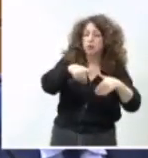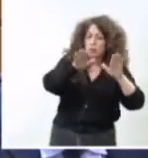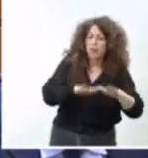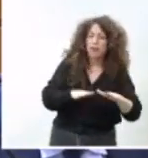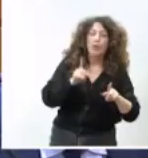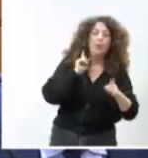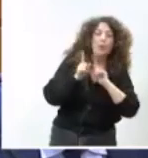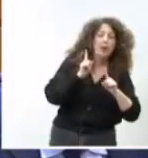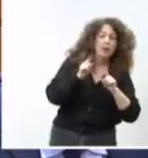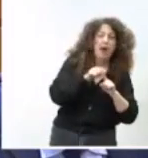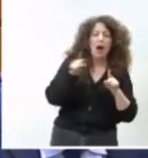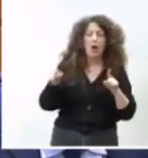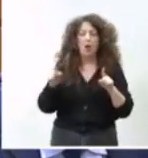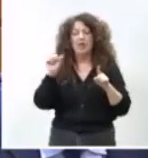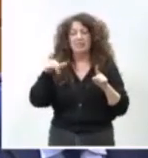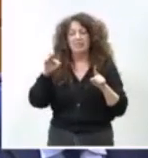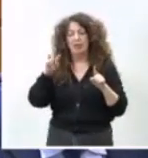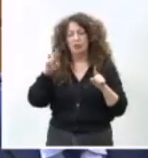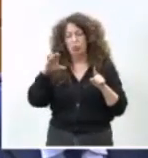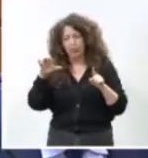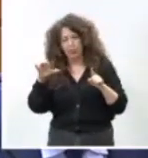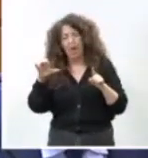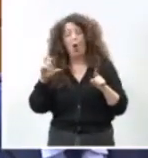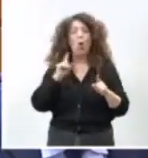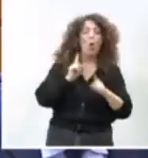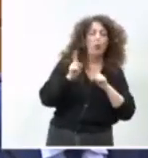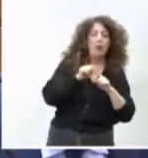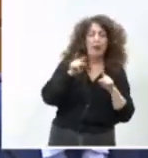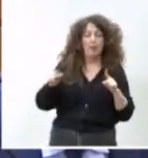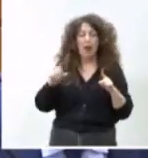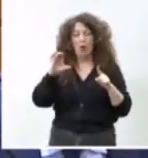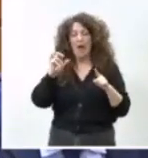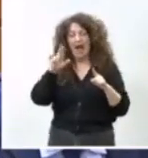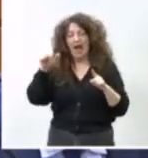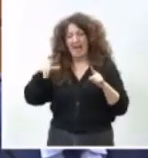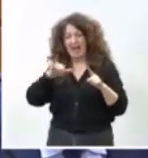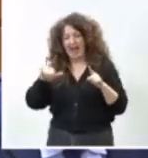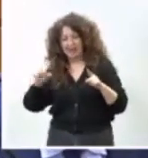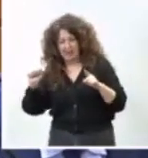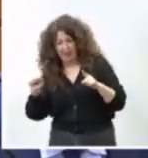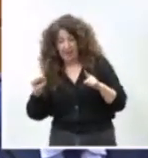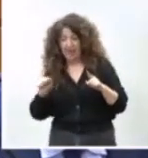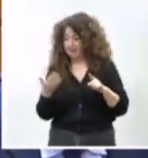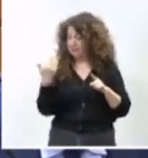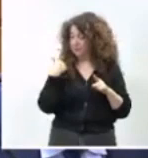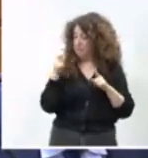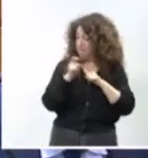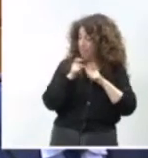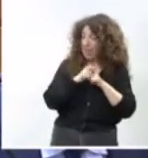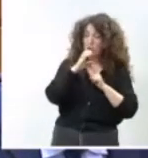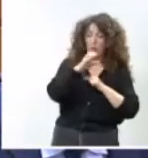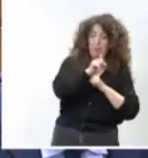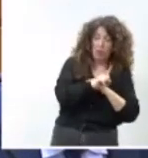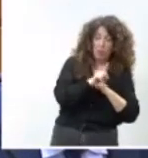Bilbao-Santurchi y Bilbao-Carrancha. Este último mes de mayo, en las líneas C1, C2 y